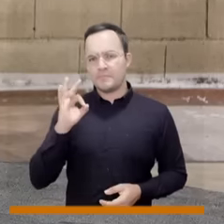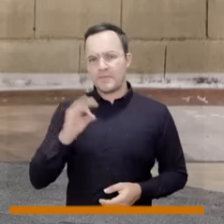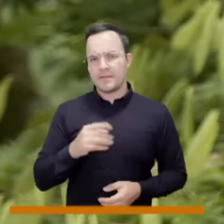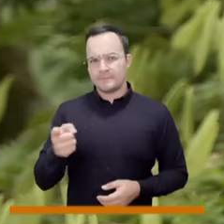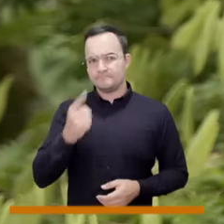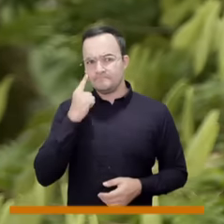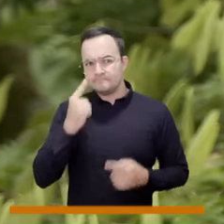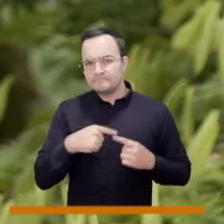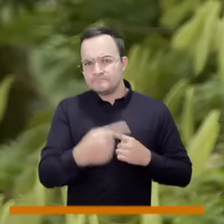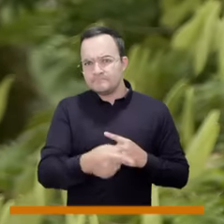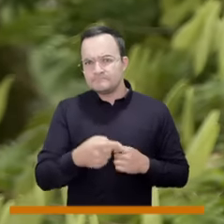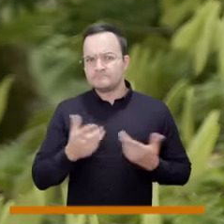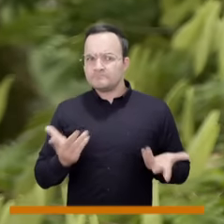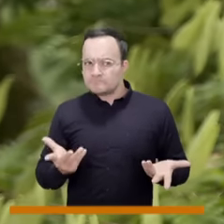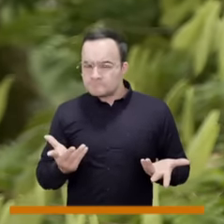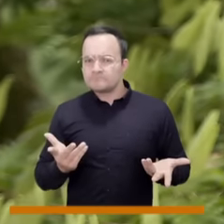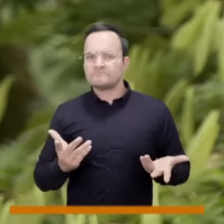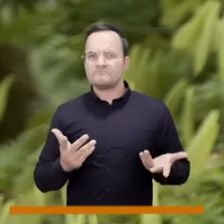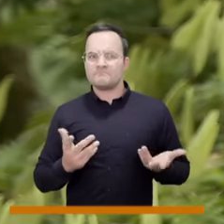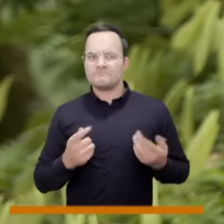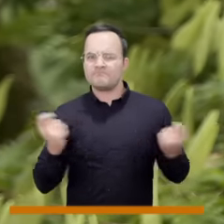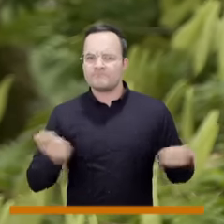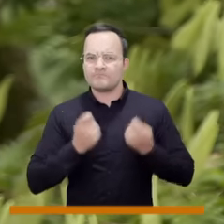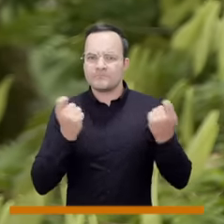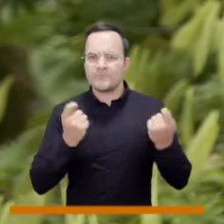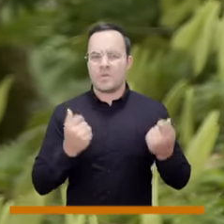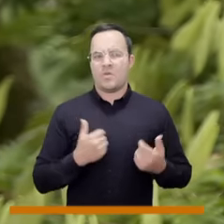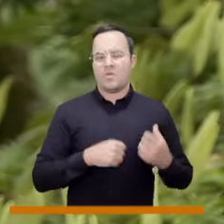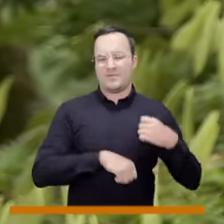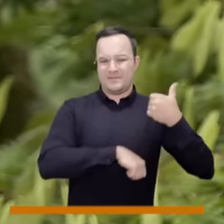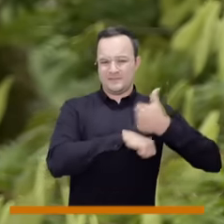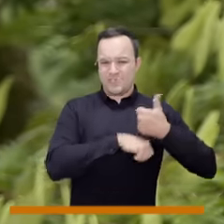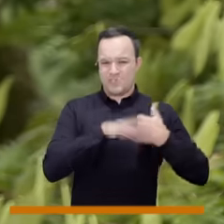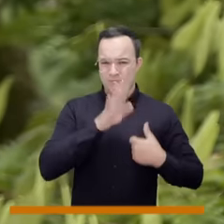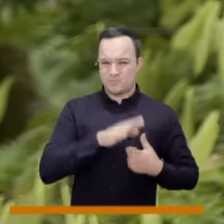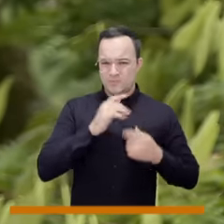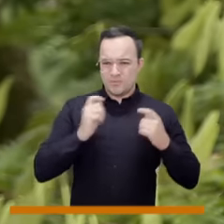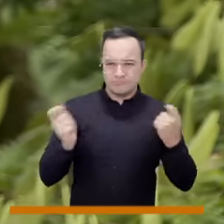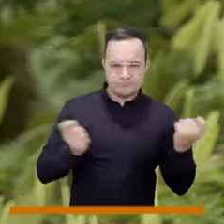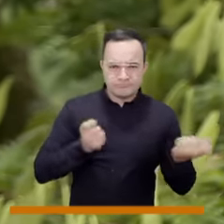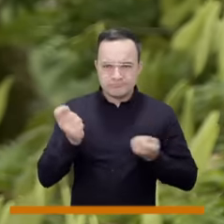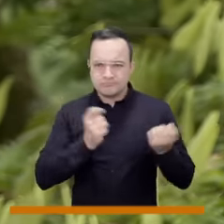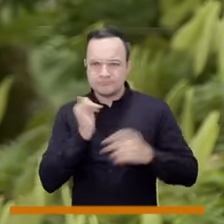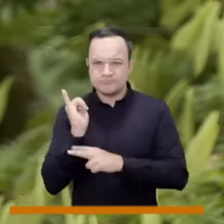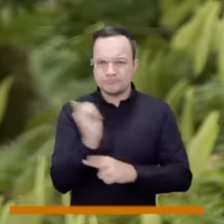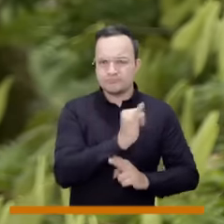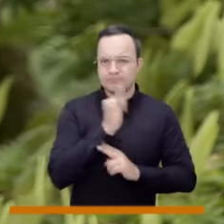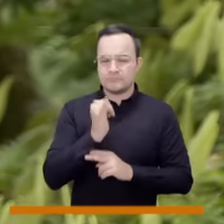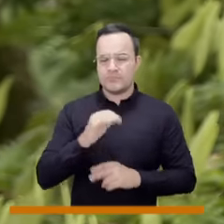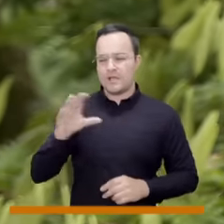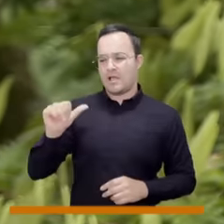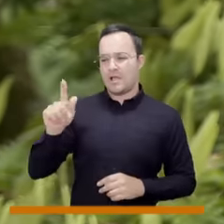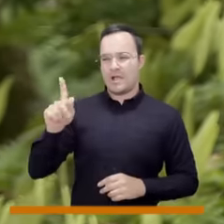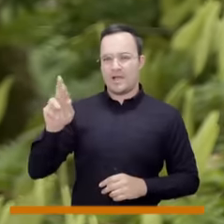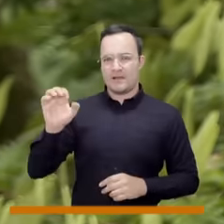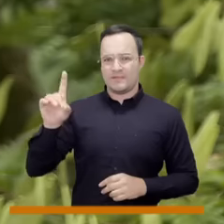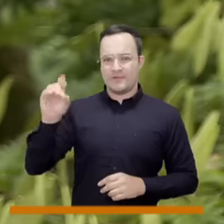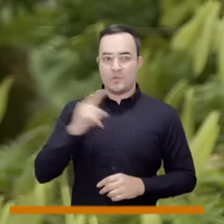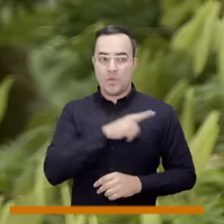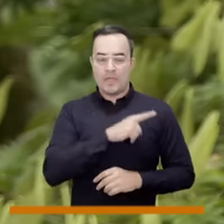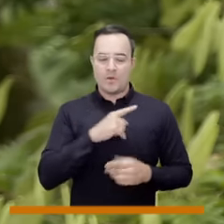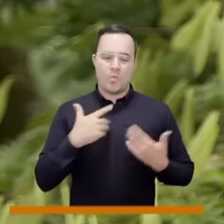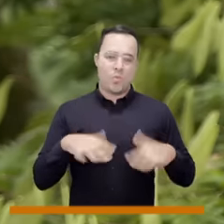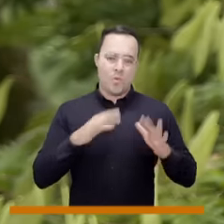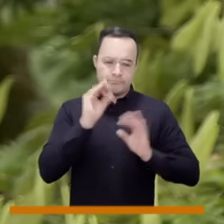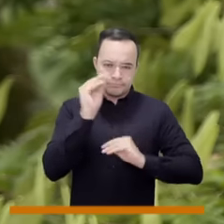concejal, precisamente de cara a esas elecciones, nuestro director Alfredo Lacerna se ha tomado también todo el trabajo